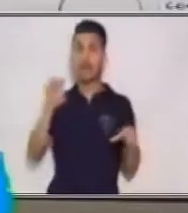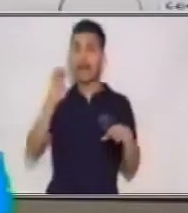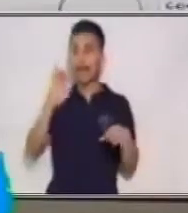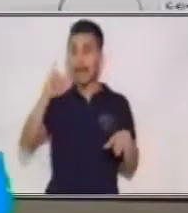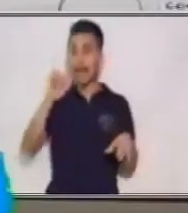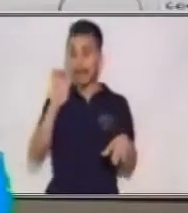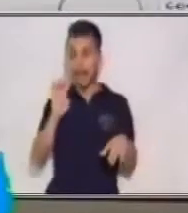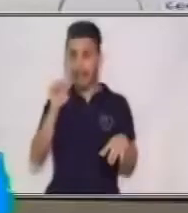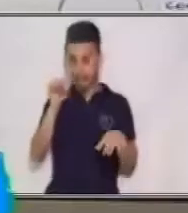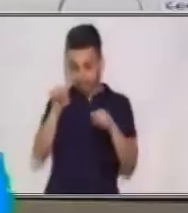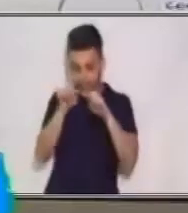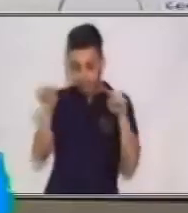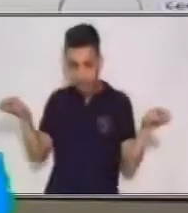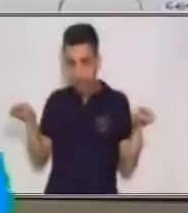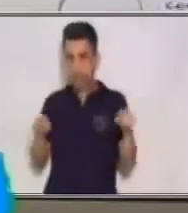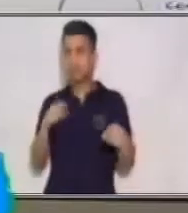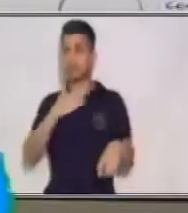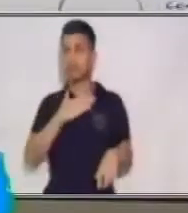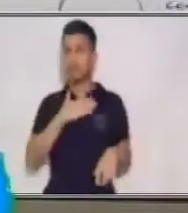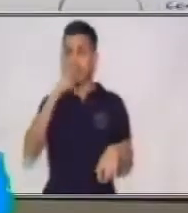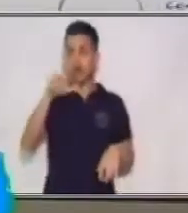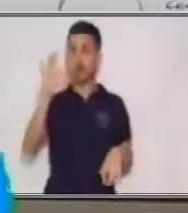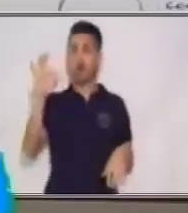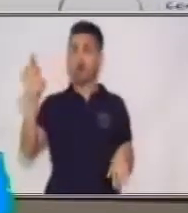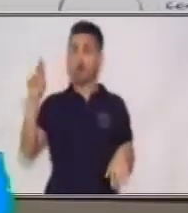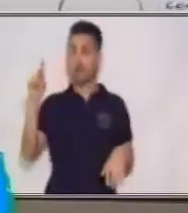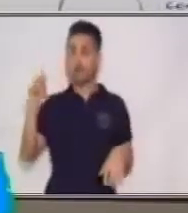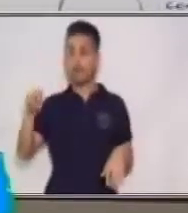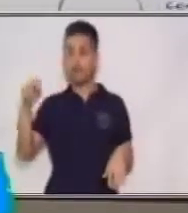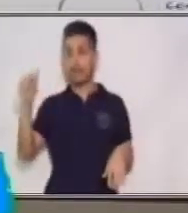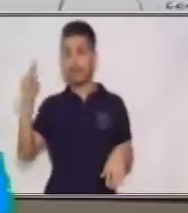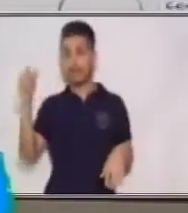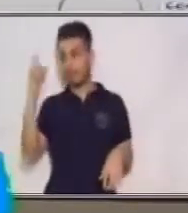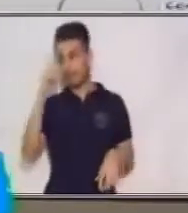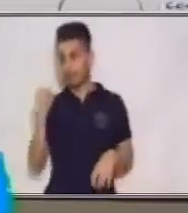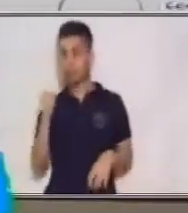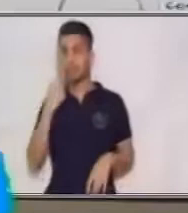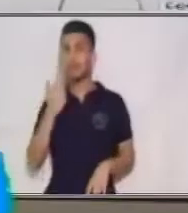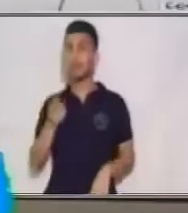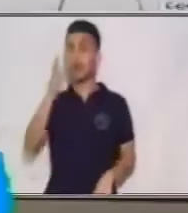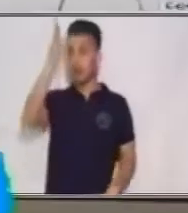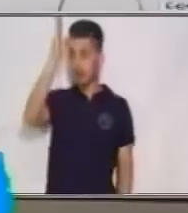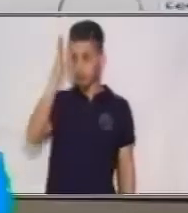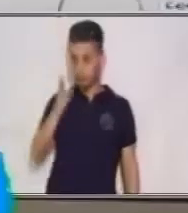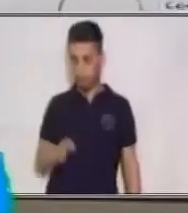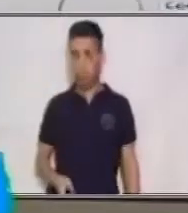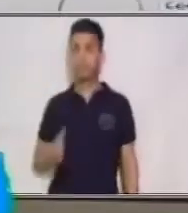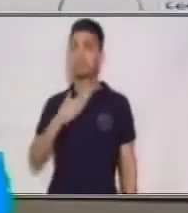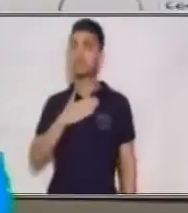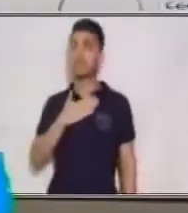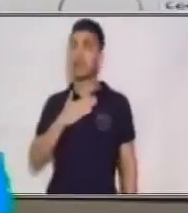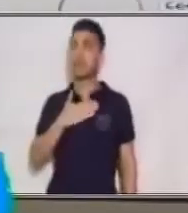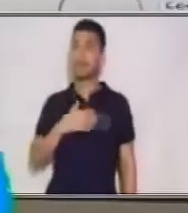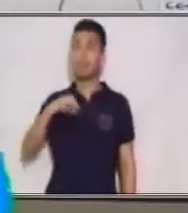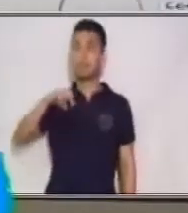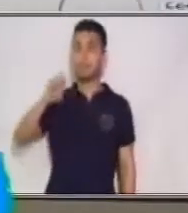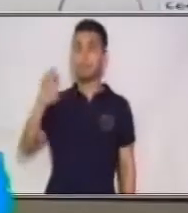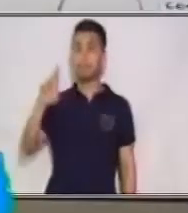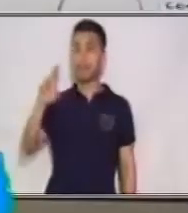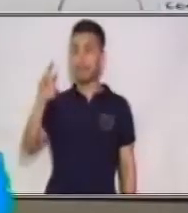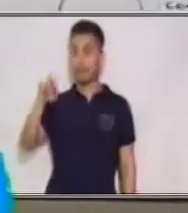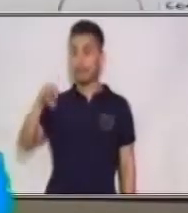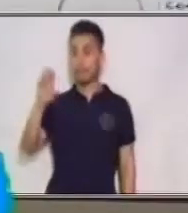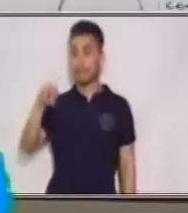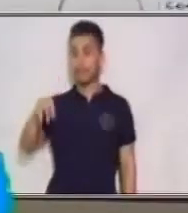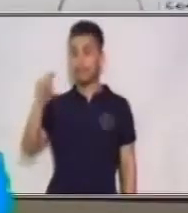que hay unas rectas que están perpendiculares, ¿sí? Es decir, hay 90 grados